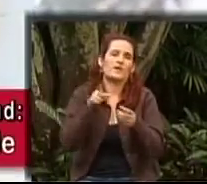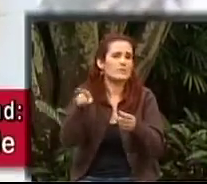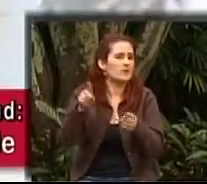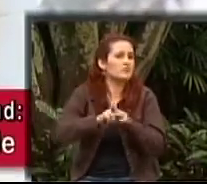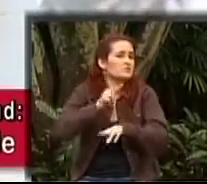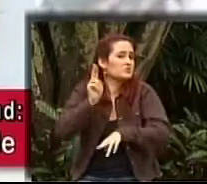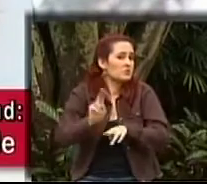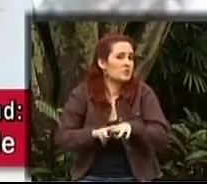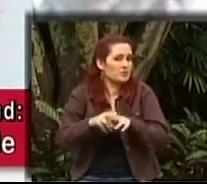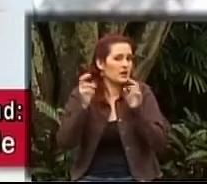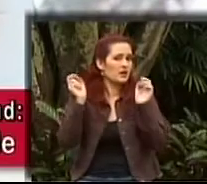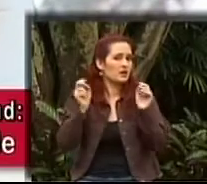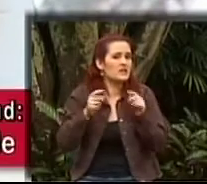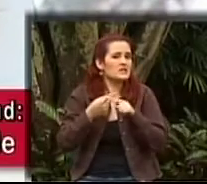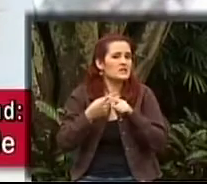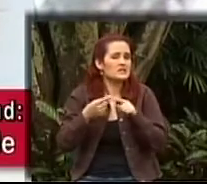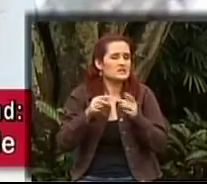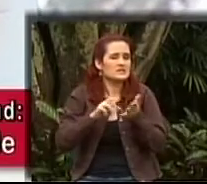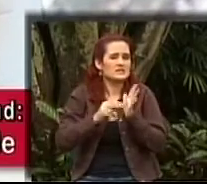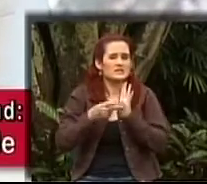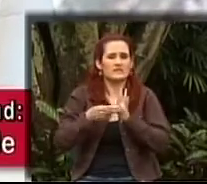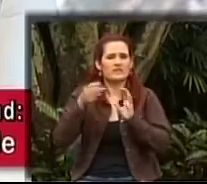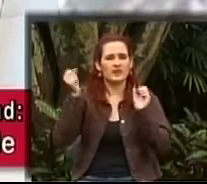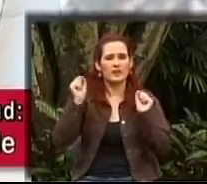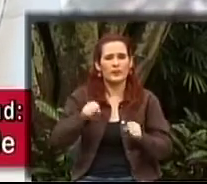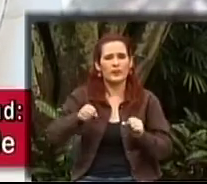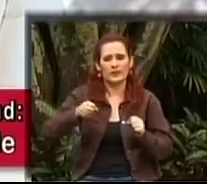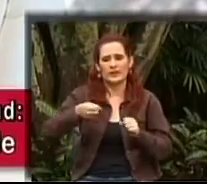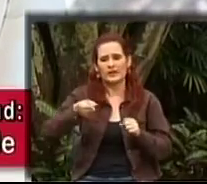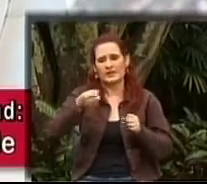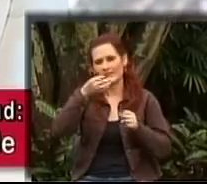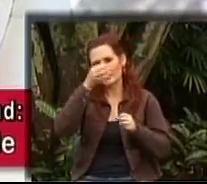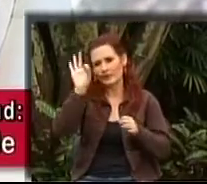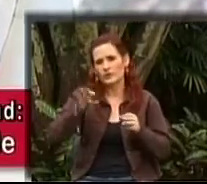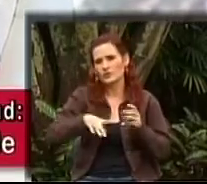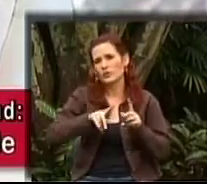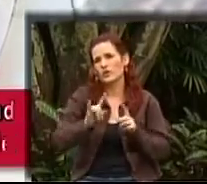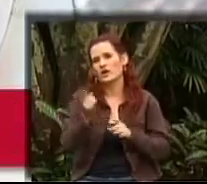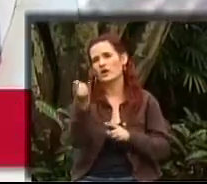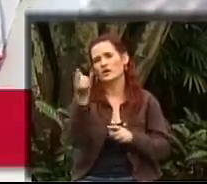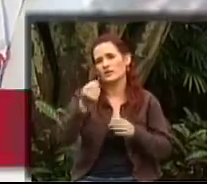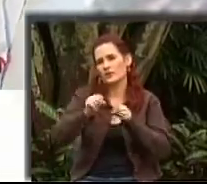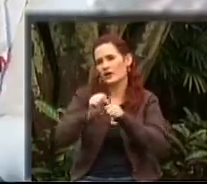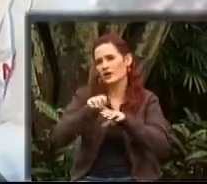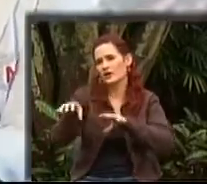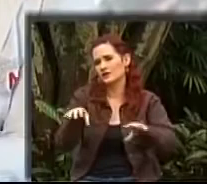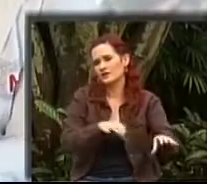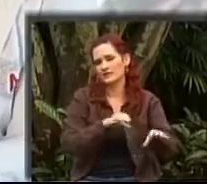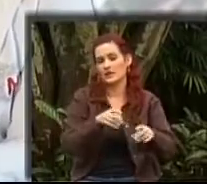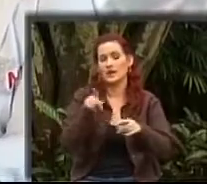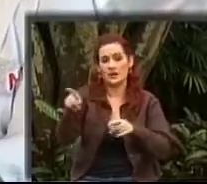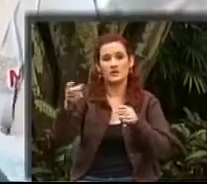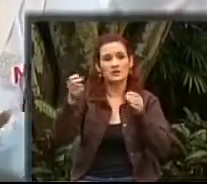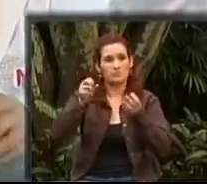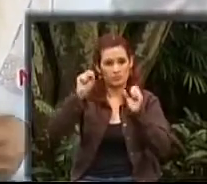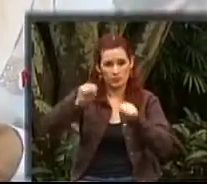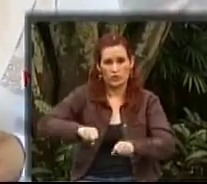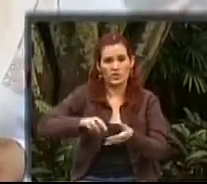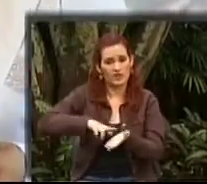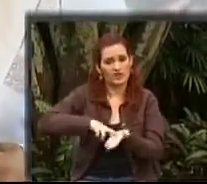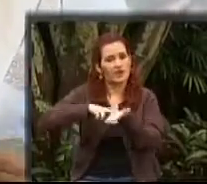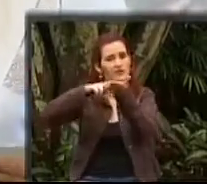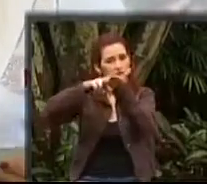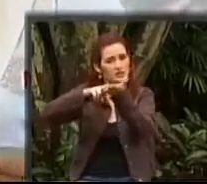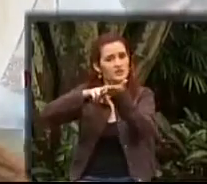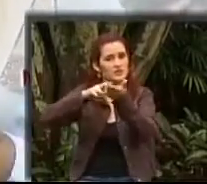normal, simplemente de pronto limitado en su movimiento y para realizar algunas actividades. Entonces, con una buena rehabilitación es